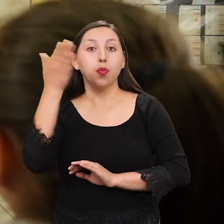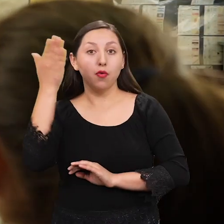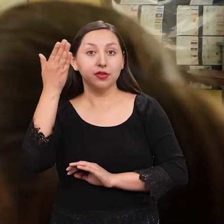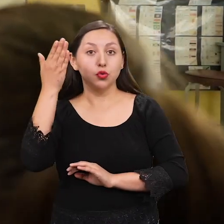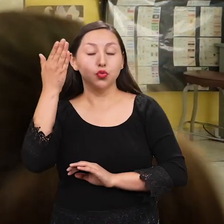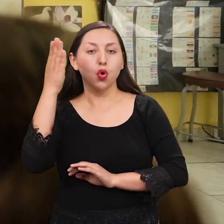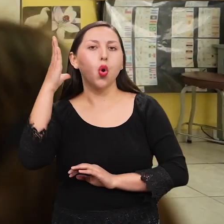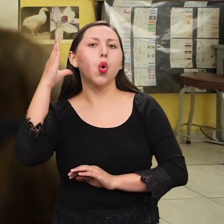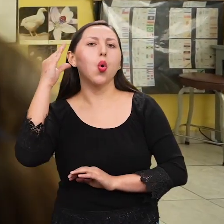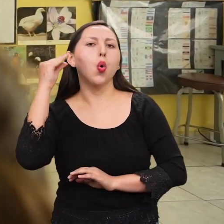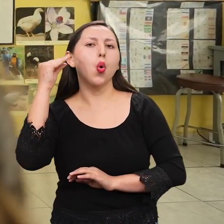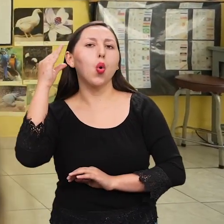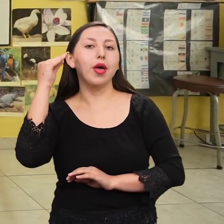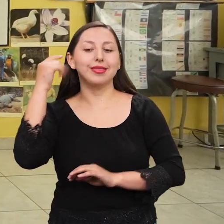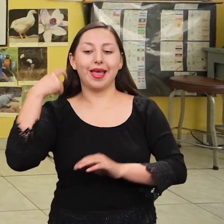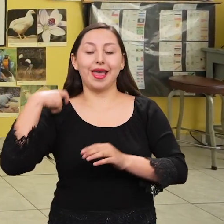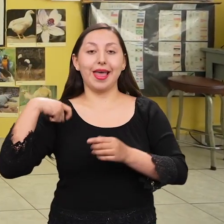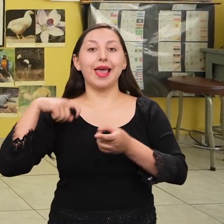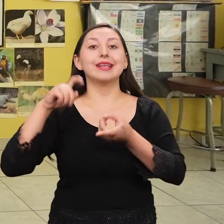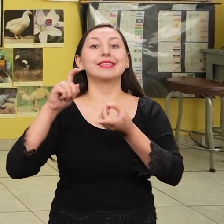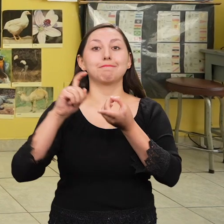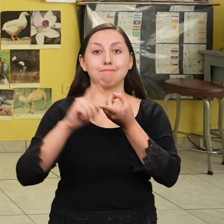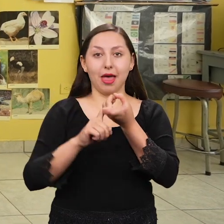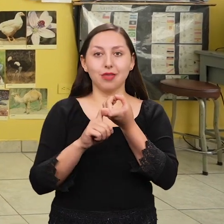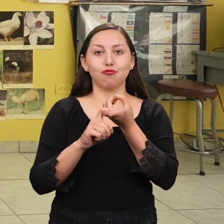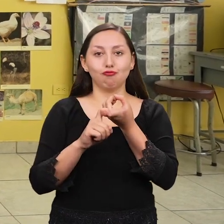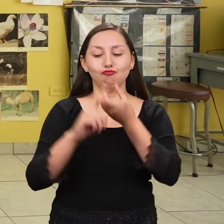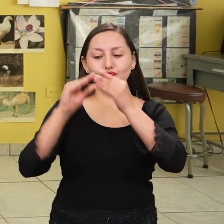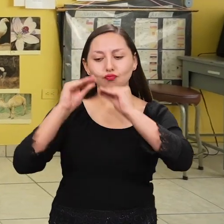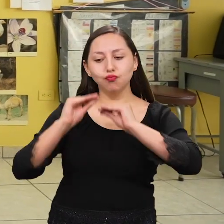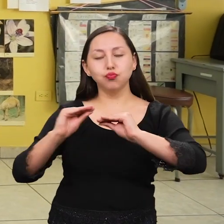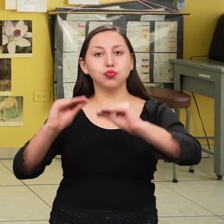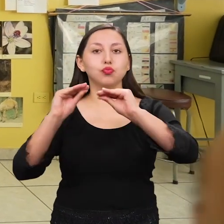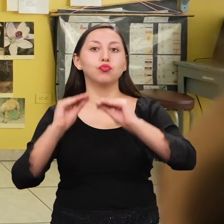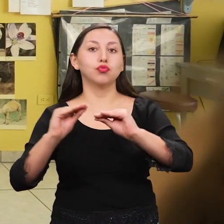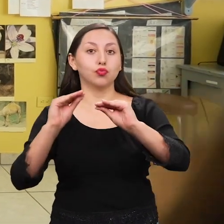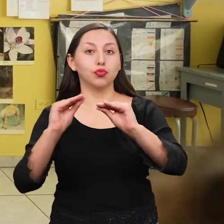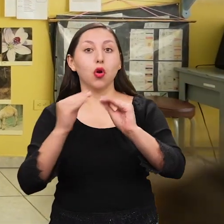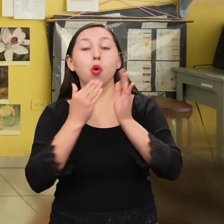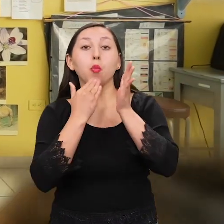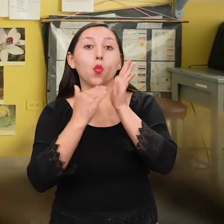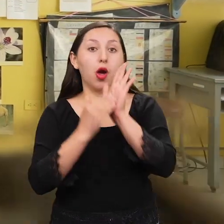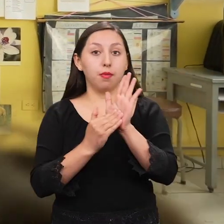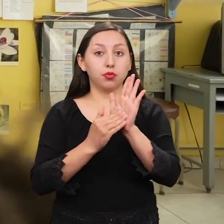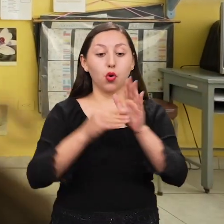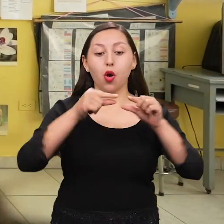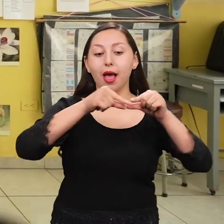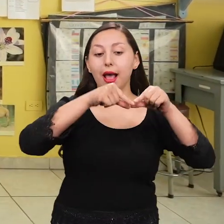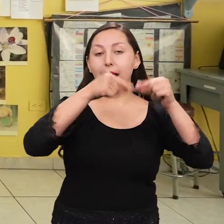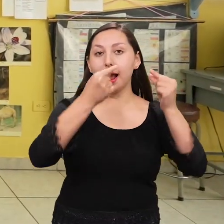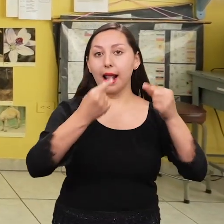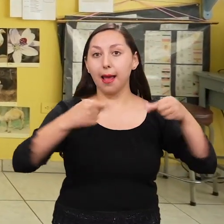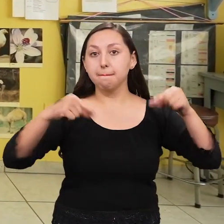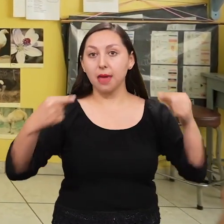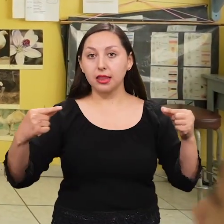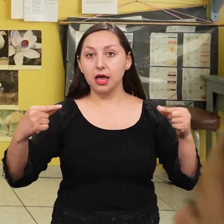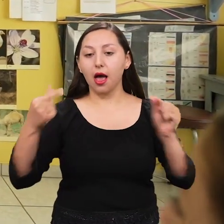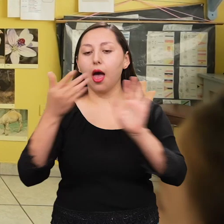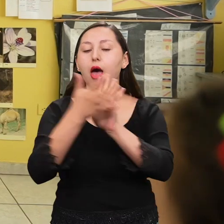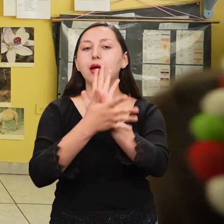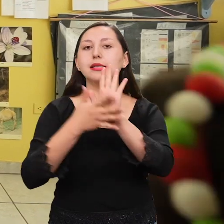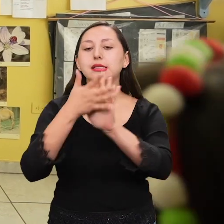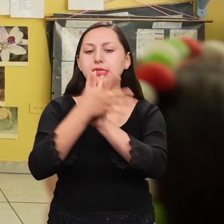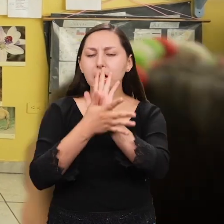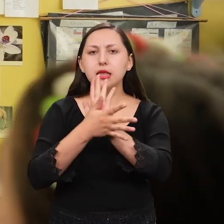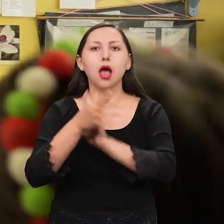¡Oh, qué interesante! Entonces, aprenden dos lenguas aquí. ¡Claro! Son diferentes. Tienen estructuras diferentes. La lengua de señas